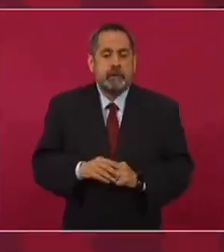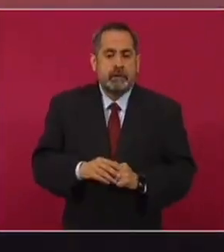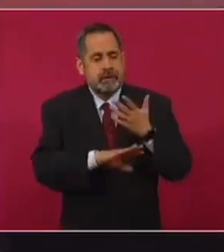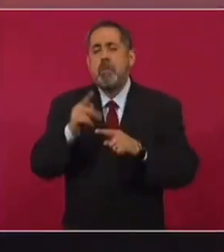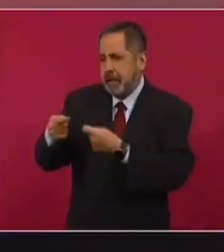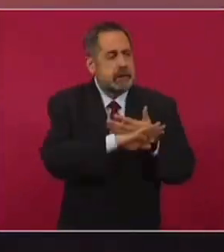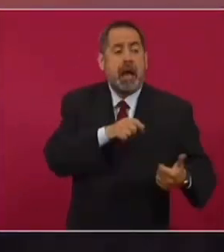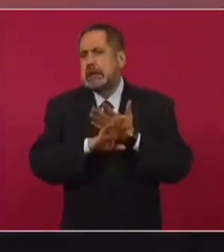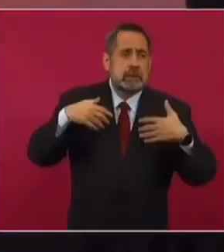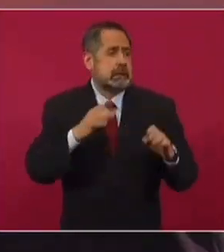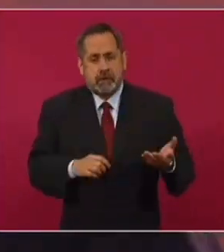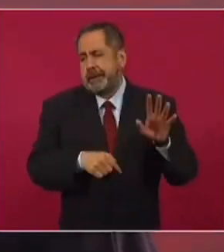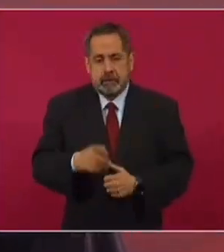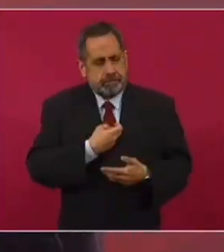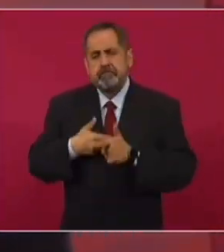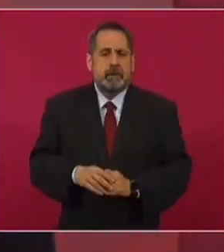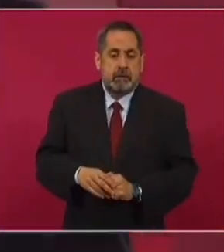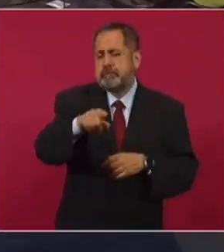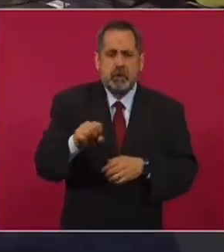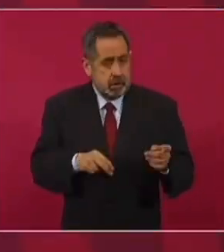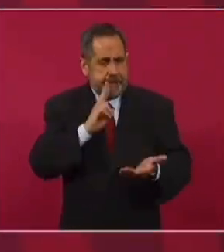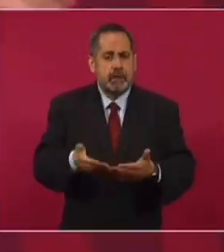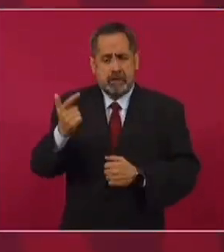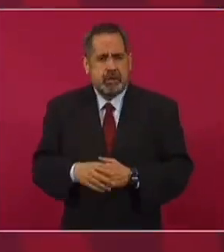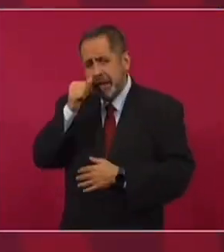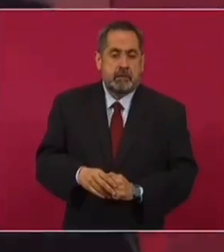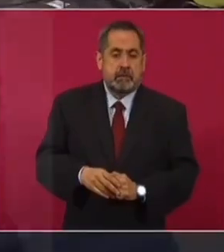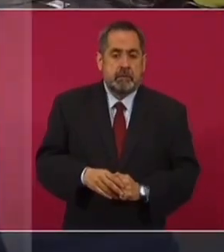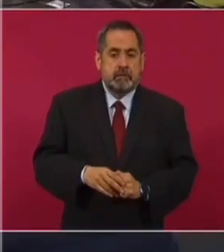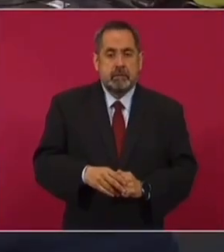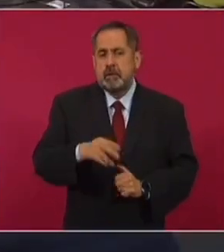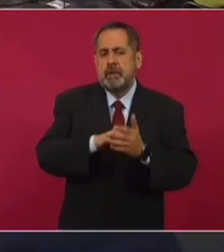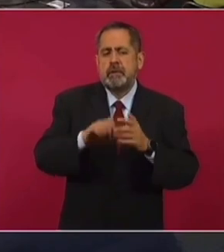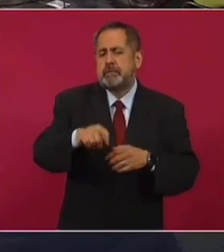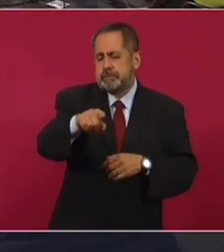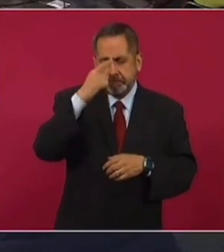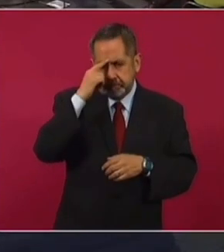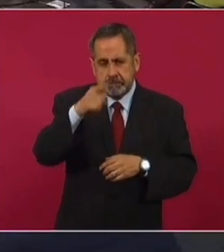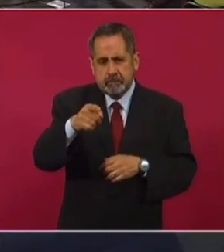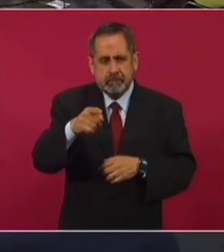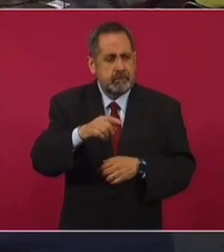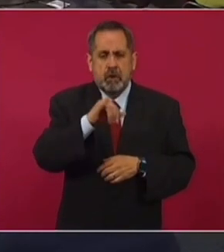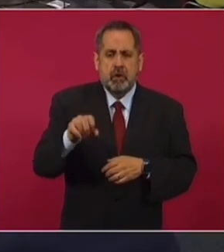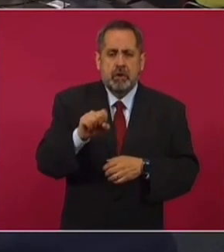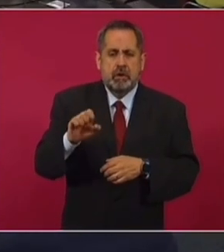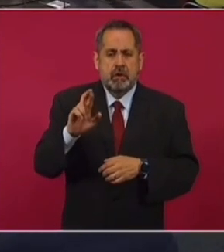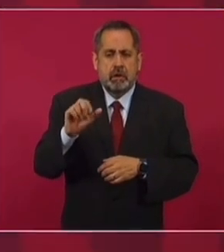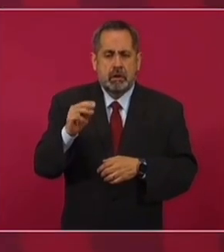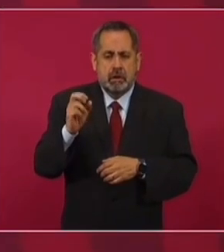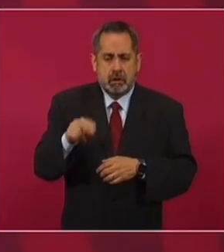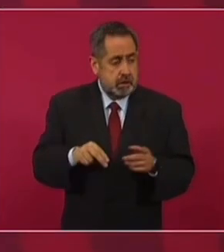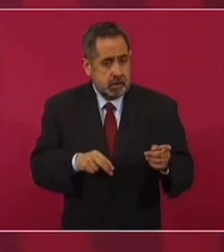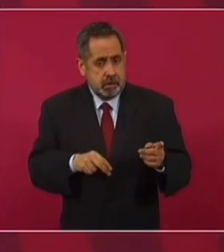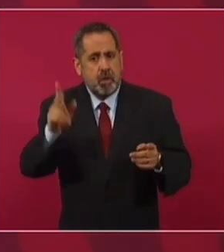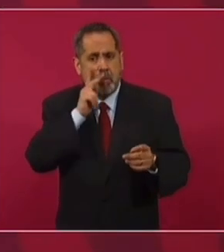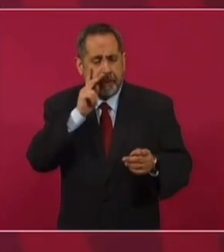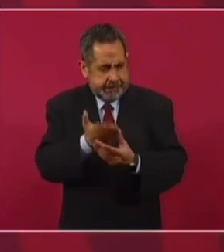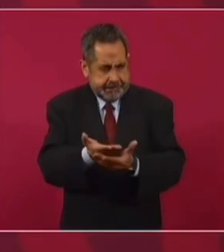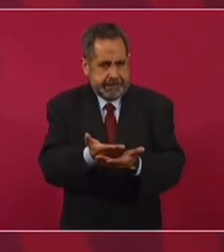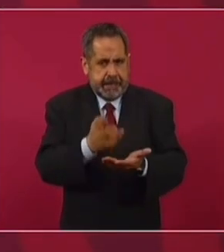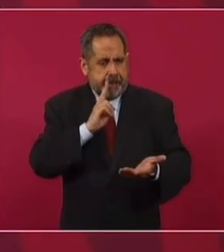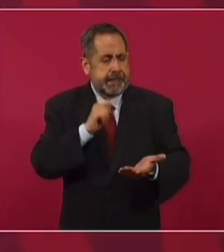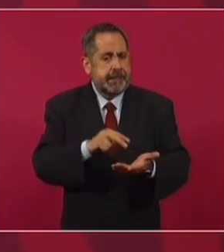Les voy a adorar la píldora de un rato. Por ejemplo, esto de José Ramón, a ver, las pruebas